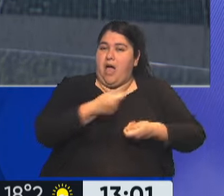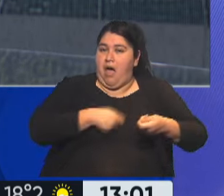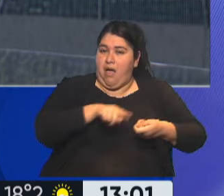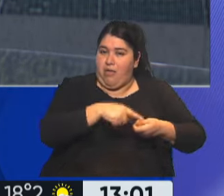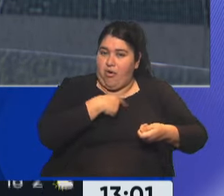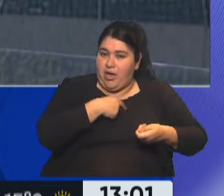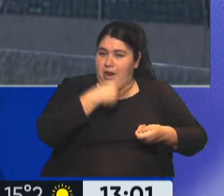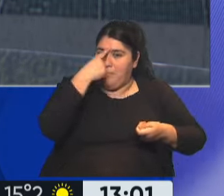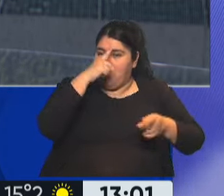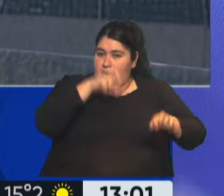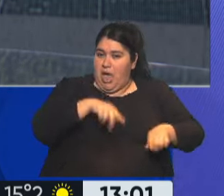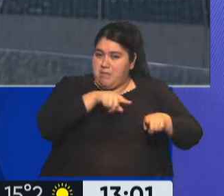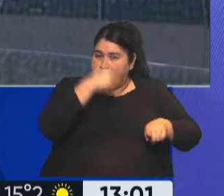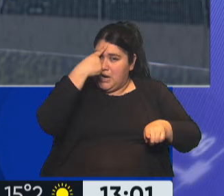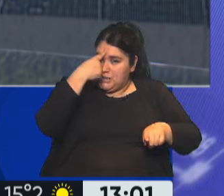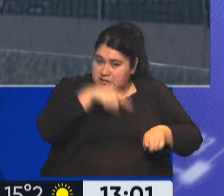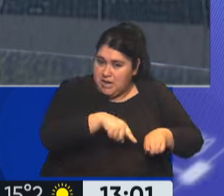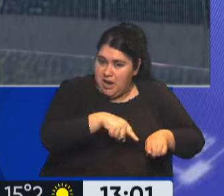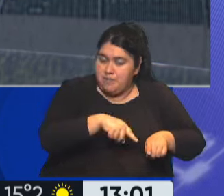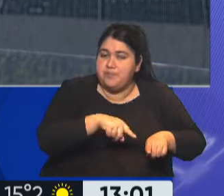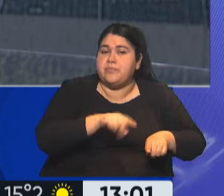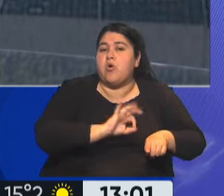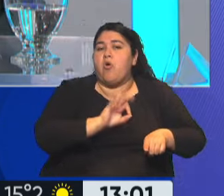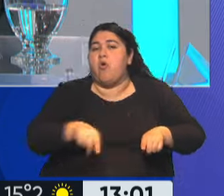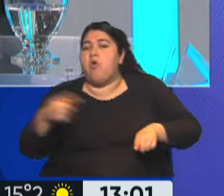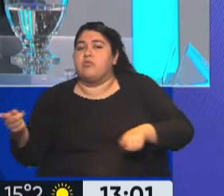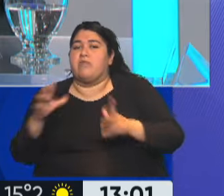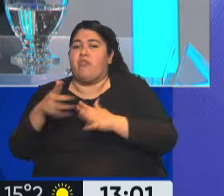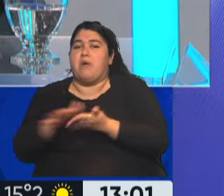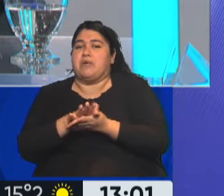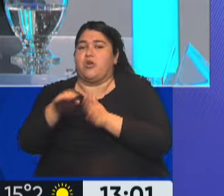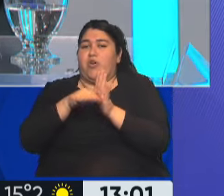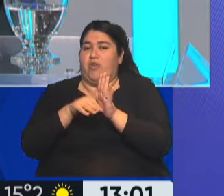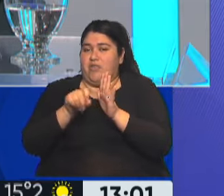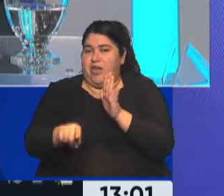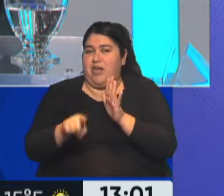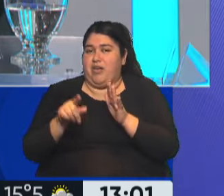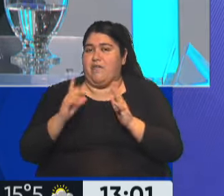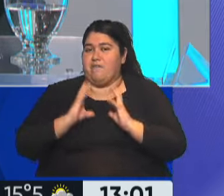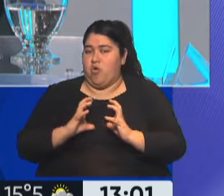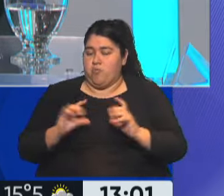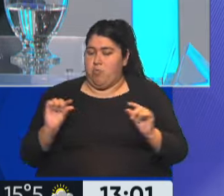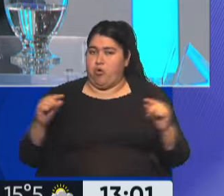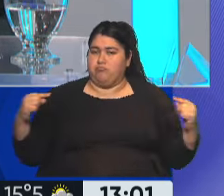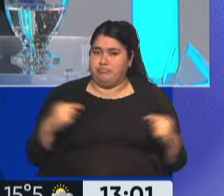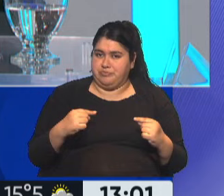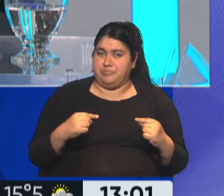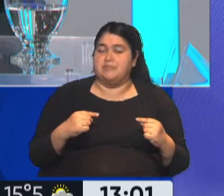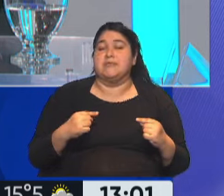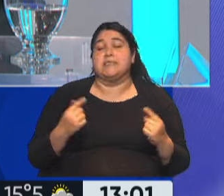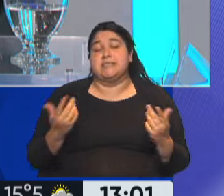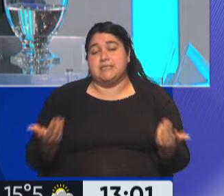que implica justamente la base, por ejemplo, entre otras cosas, del fútbol. Bueno, la idea obviamente sería que no suceda eso, que